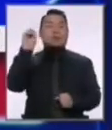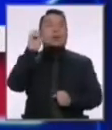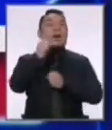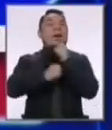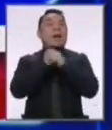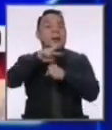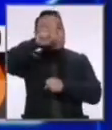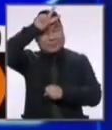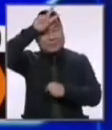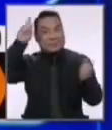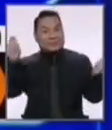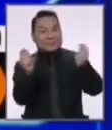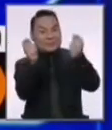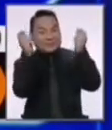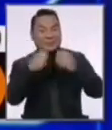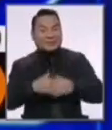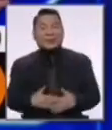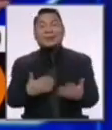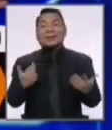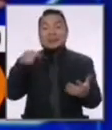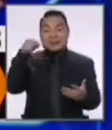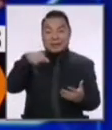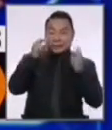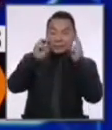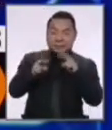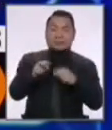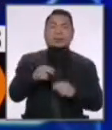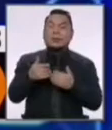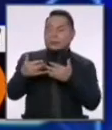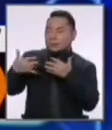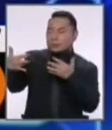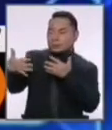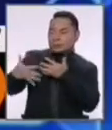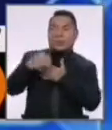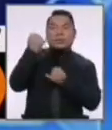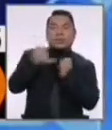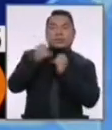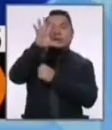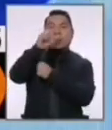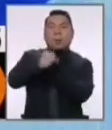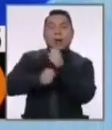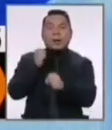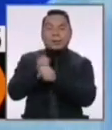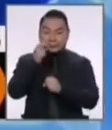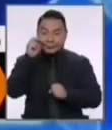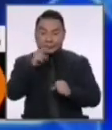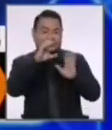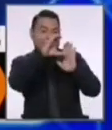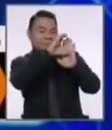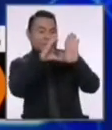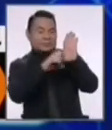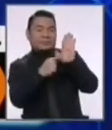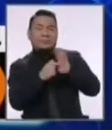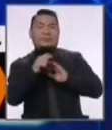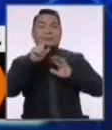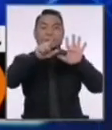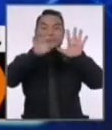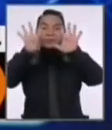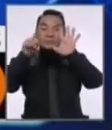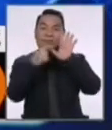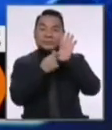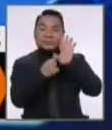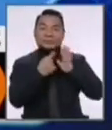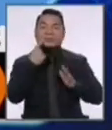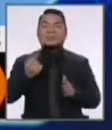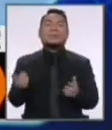Y podemos tener una mirada sobre todo los últimos 50 años. Hemos tenido una constitución, la del 79, que